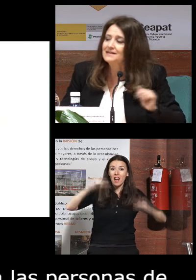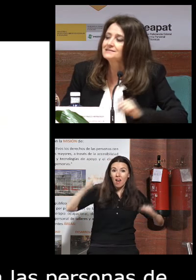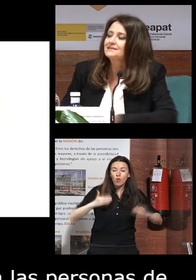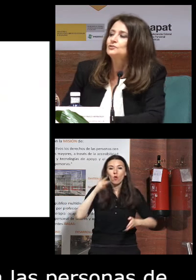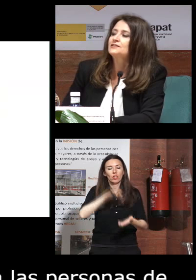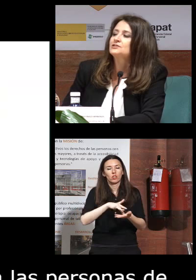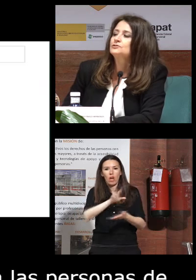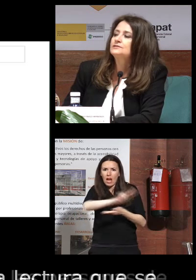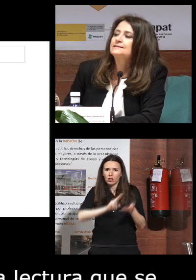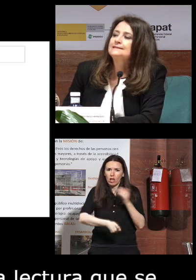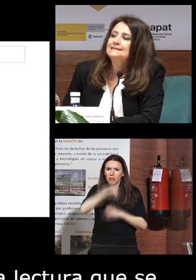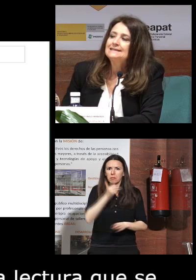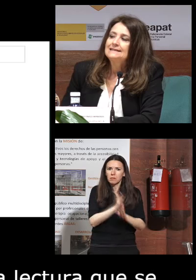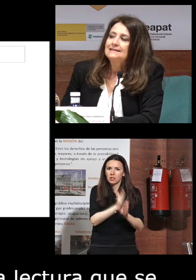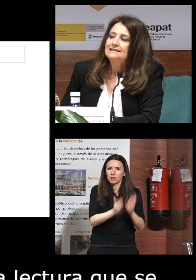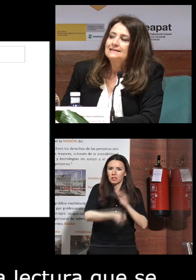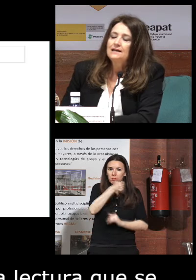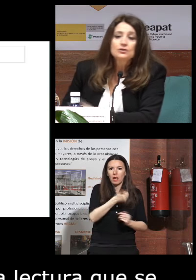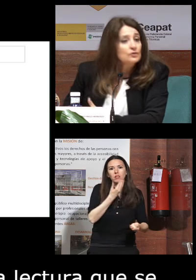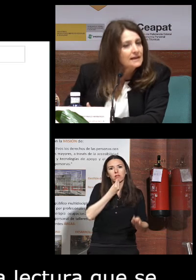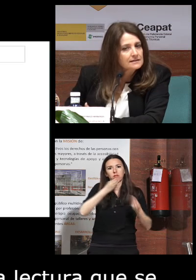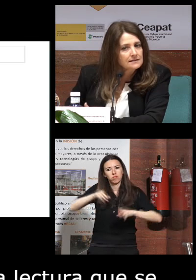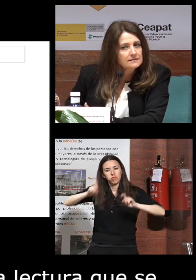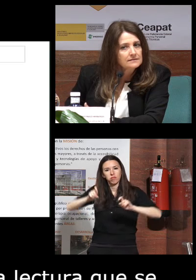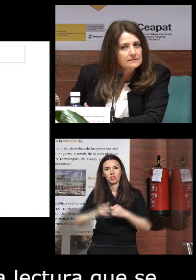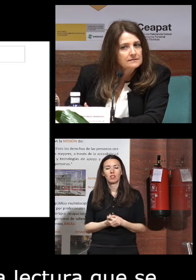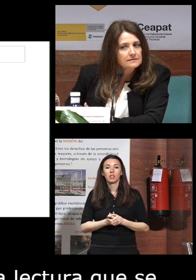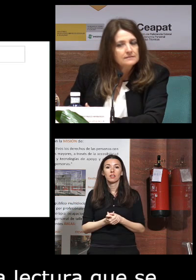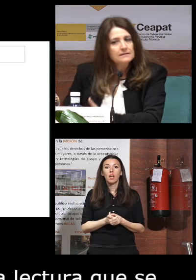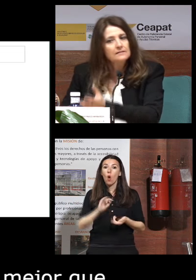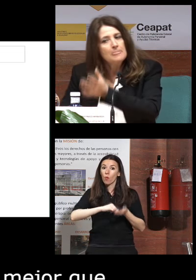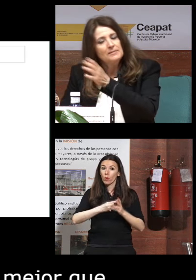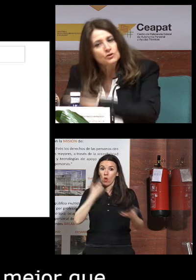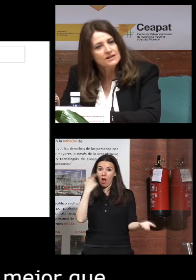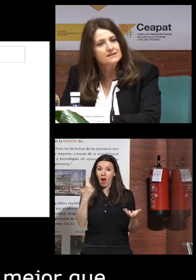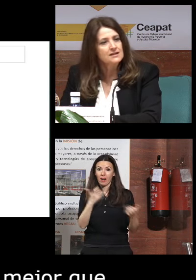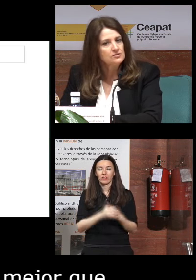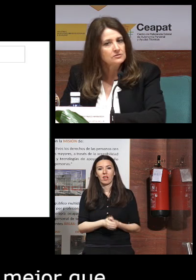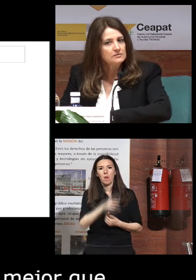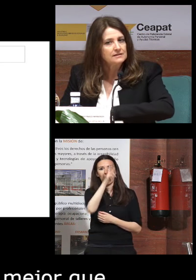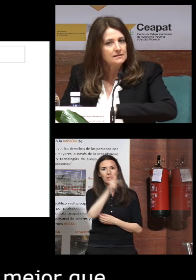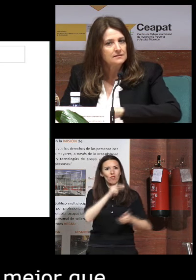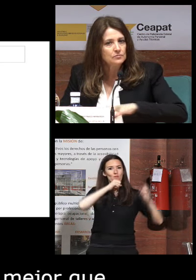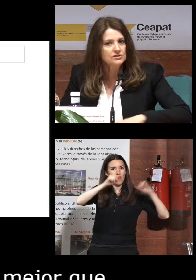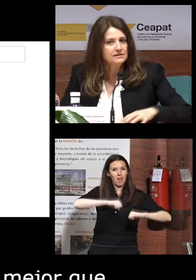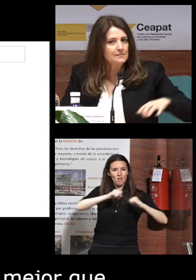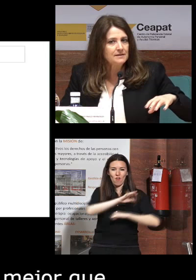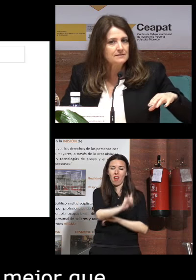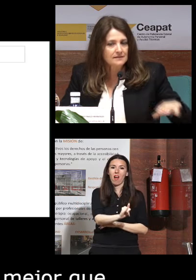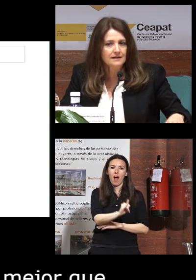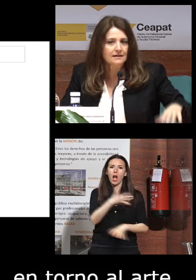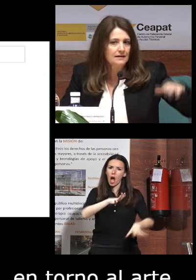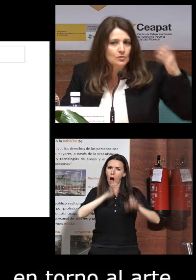más lectores ¿no? en torno al arte pintores senior que tienen mucho